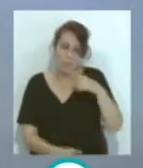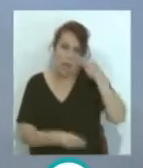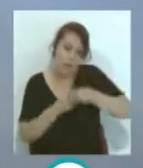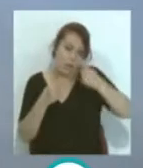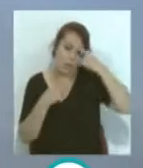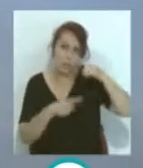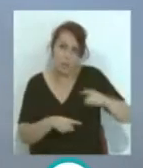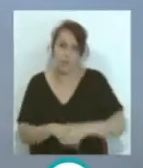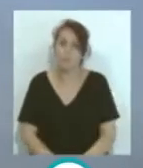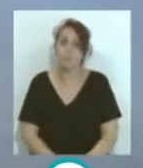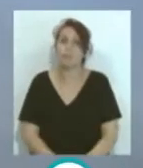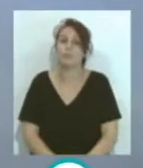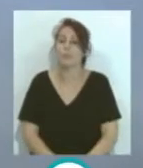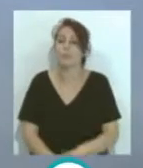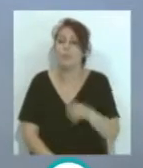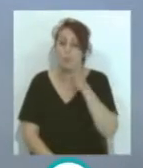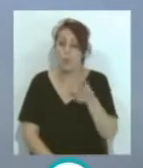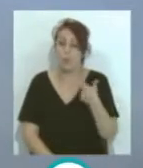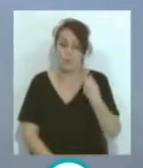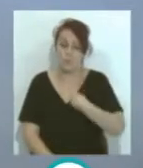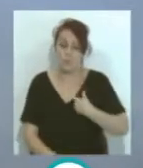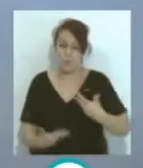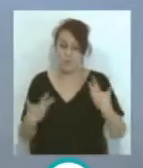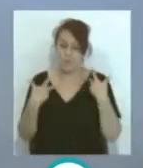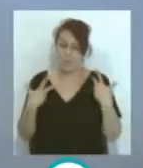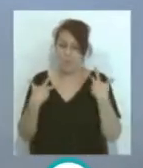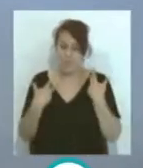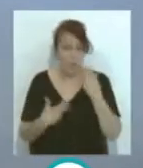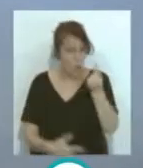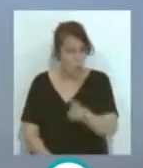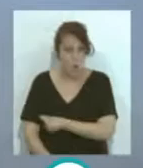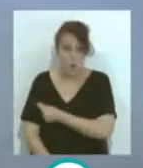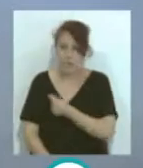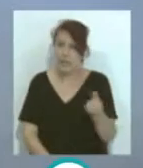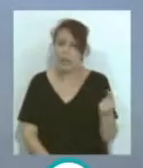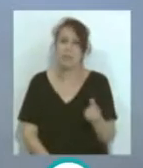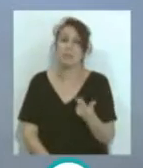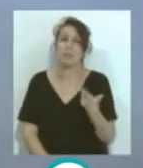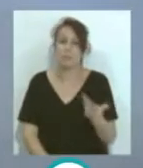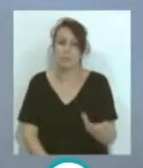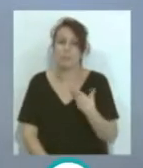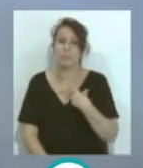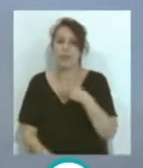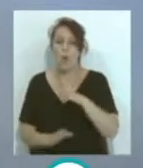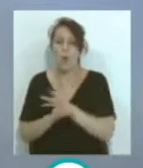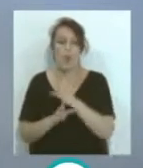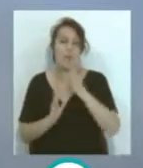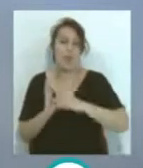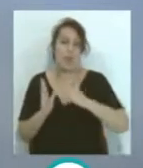oportunas... ...con todo eso, porque es el damnificado total y absoluto... ...de todo esto... ...y Acabí sigue